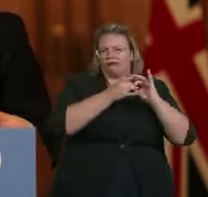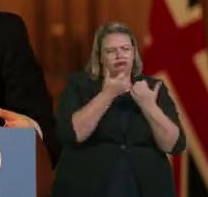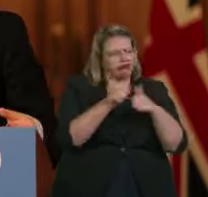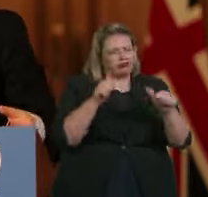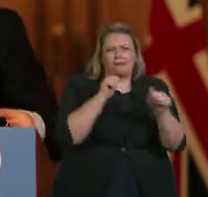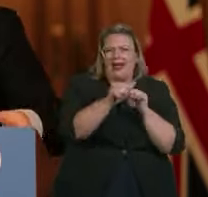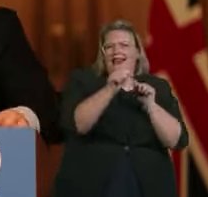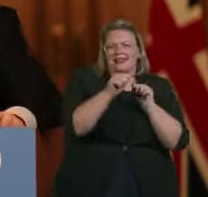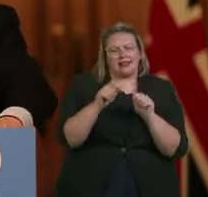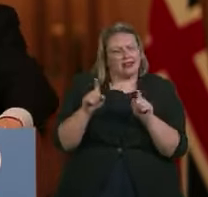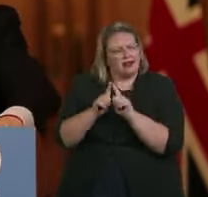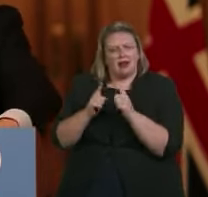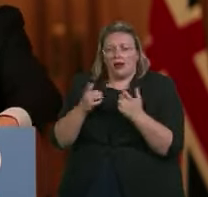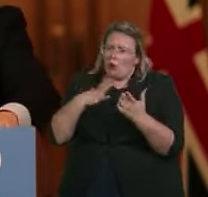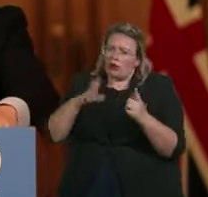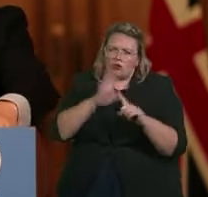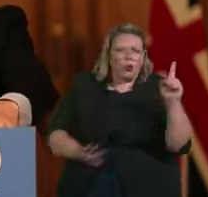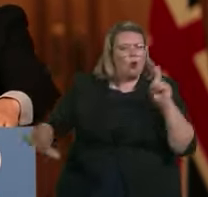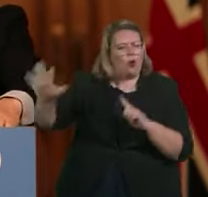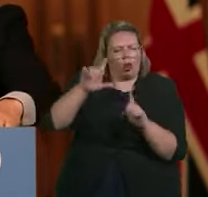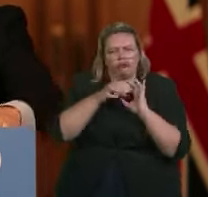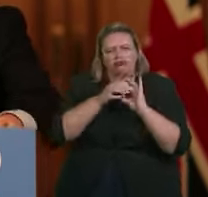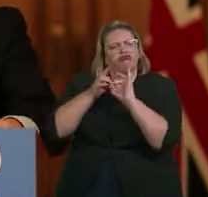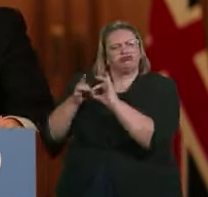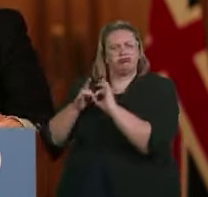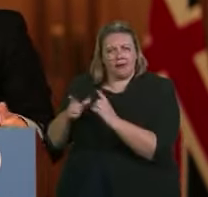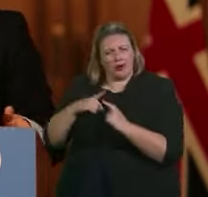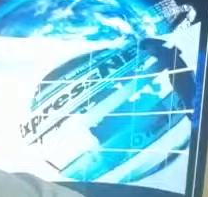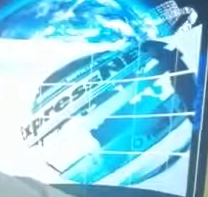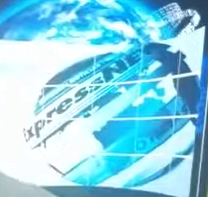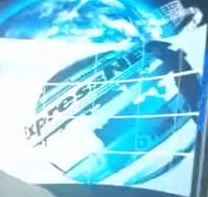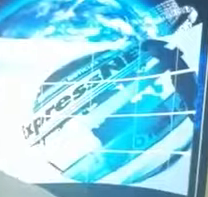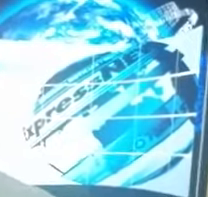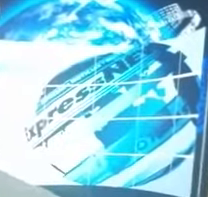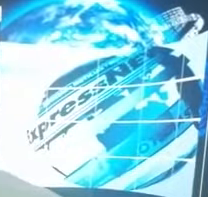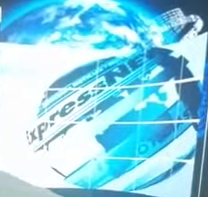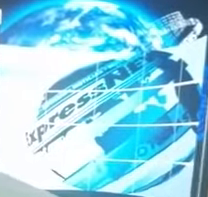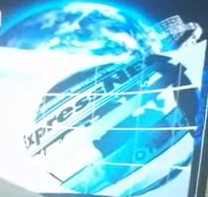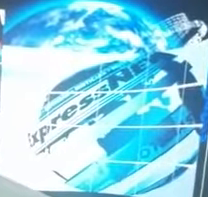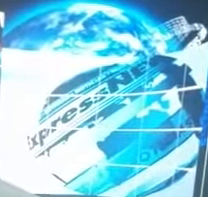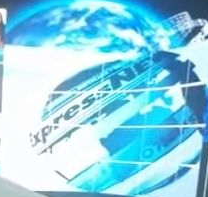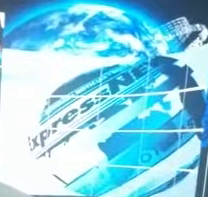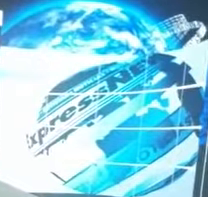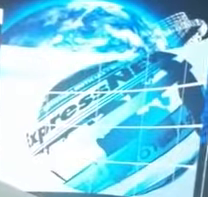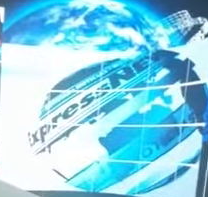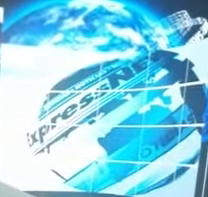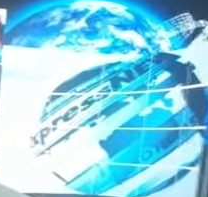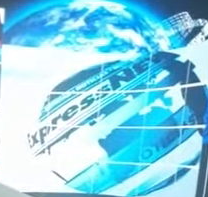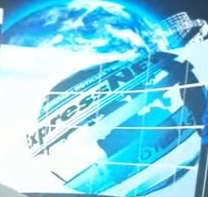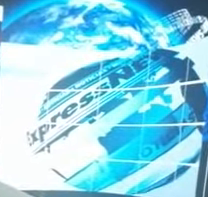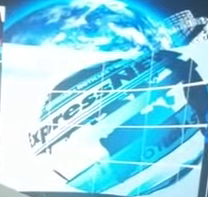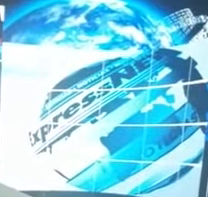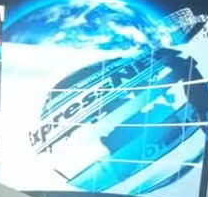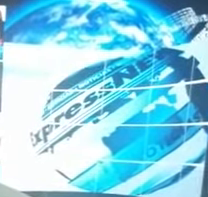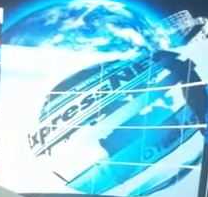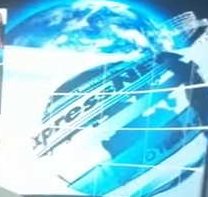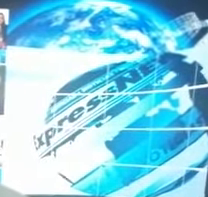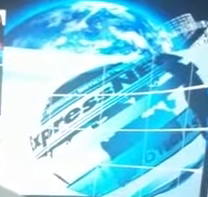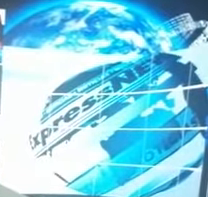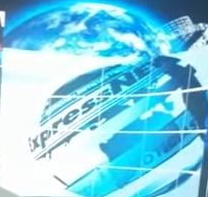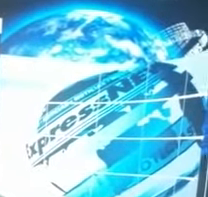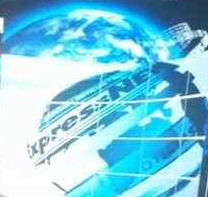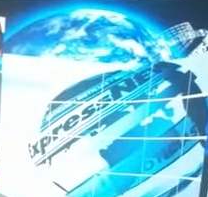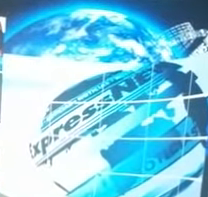proteger el NHS y al hacerlo, salvamos vidas. Si les ha parecido interesante estos contenidos audiovisuales con los